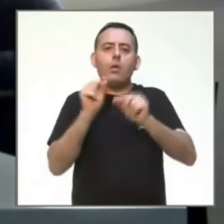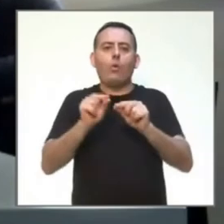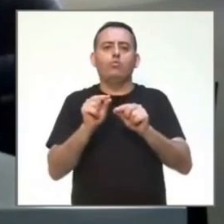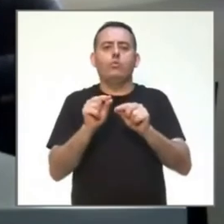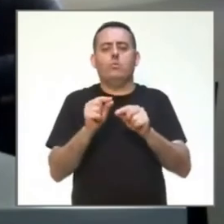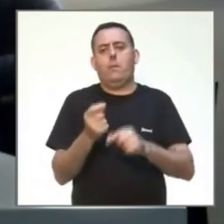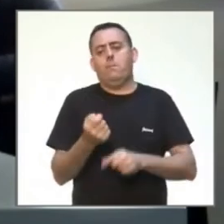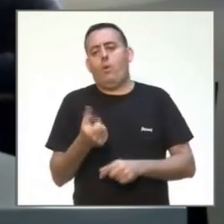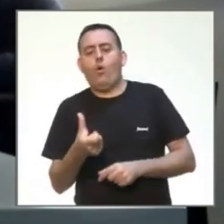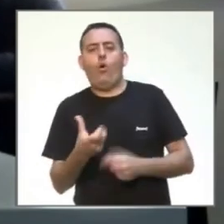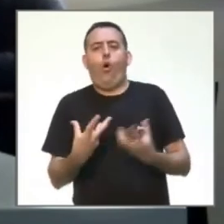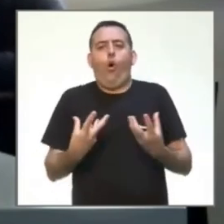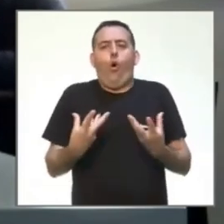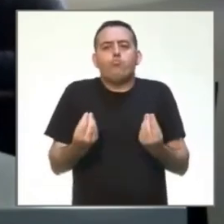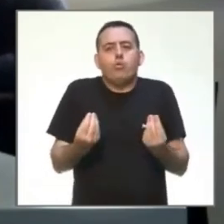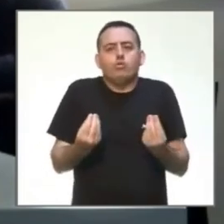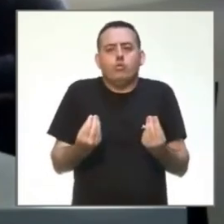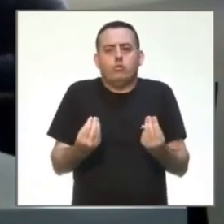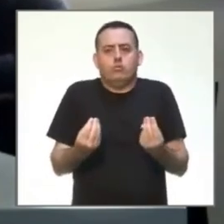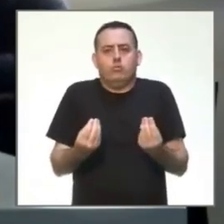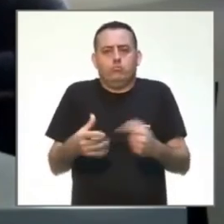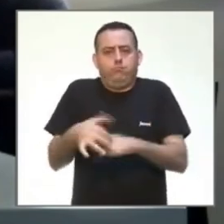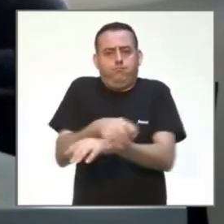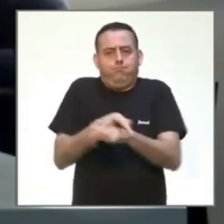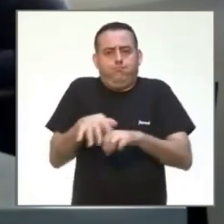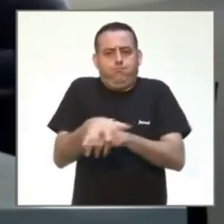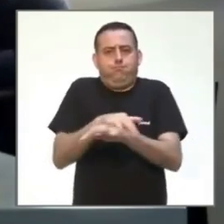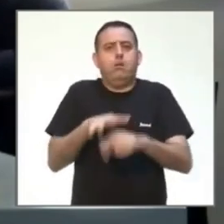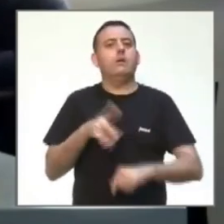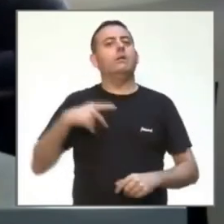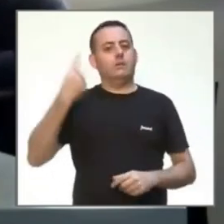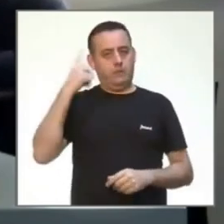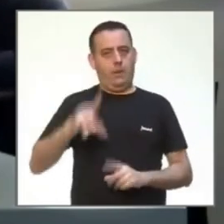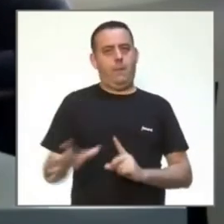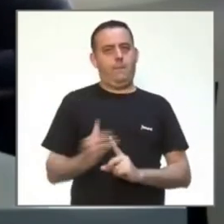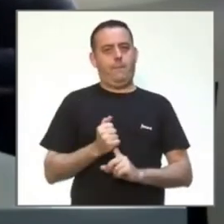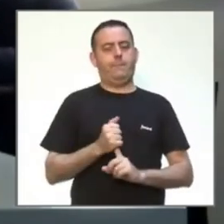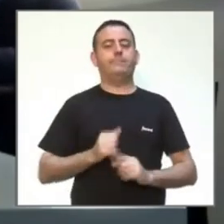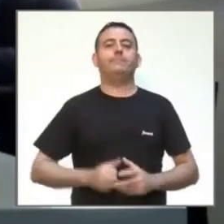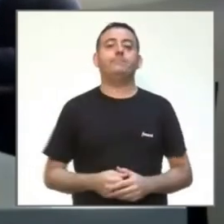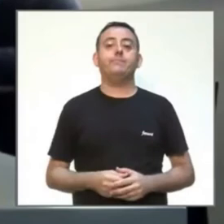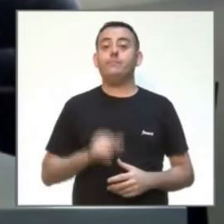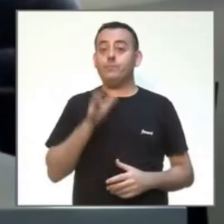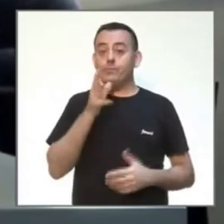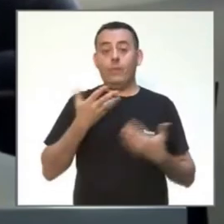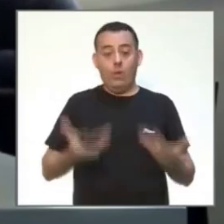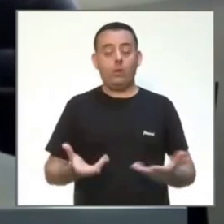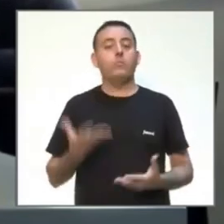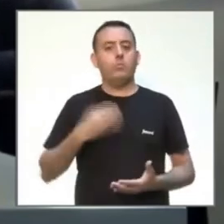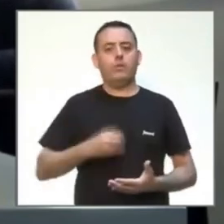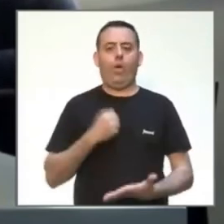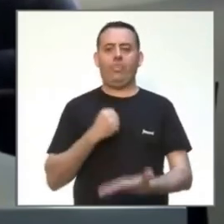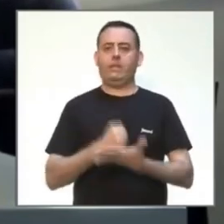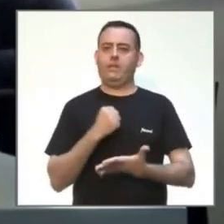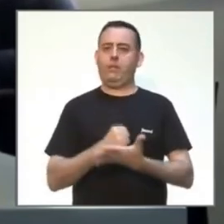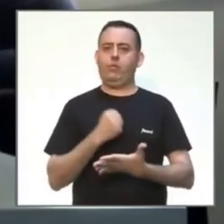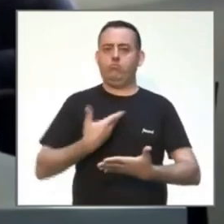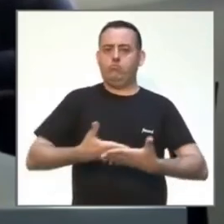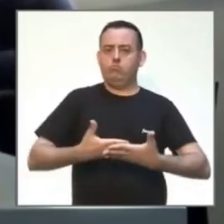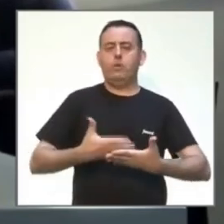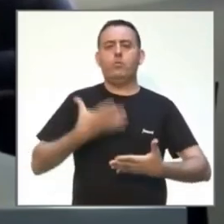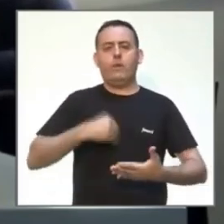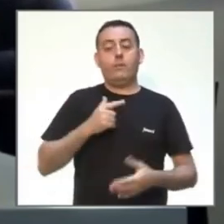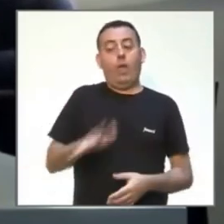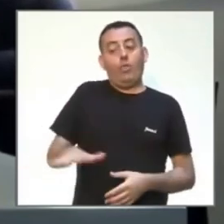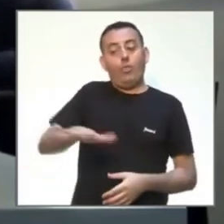dos temas. Uno, nos permite certificar qué zonas están... Hay gente contaminada y qué